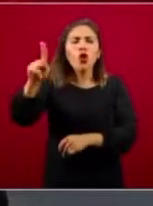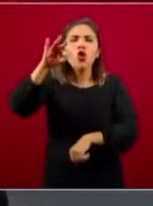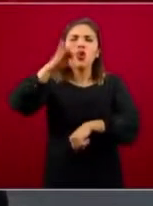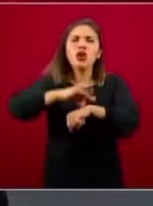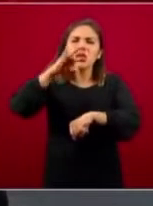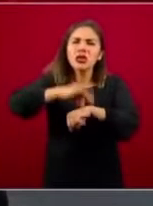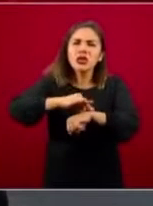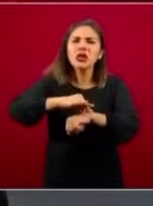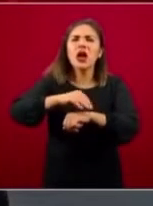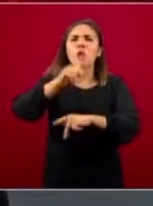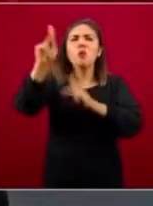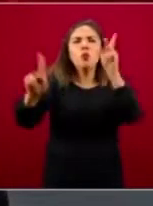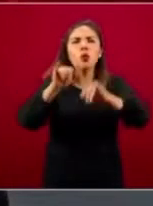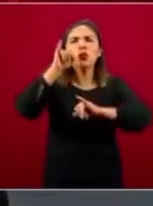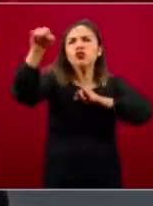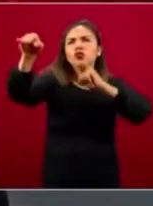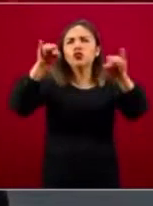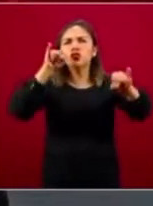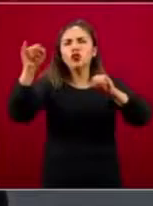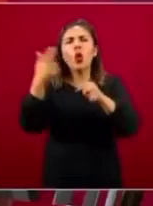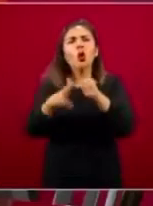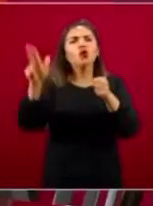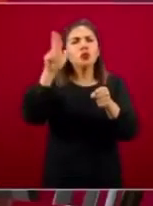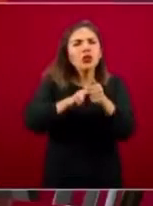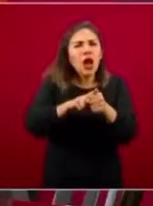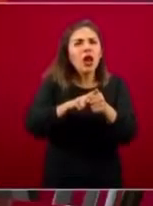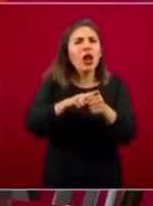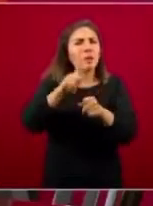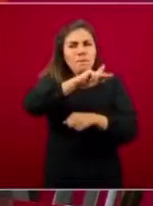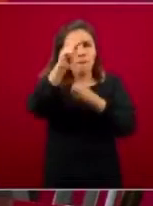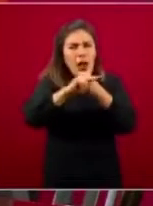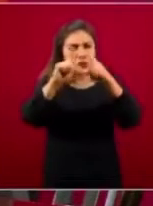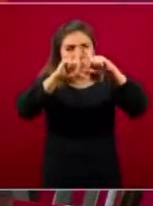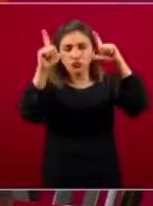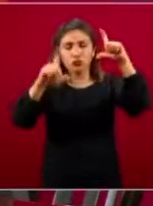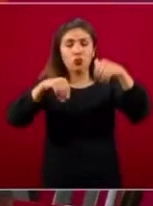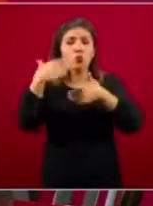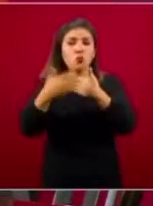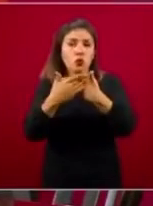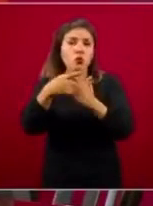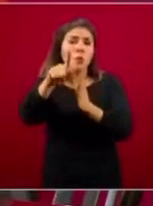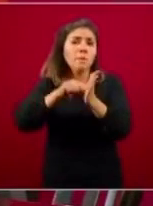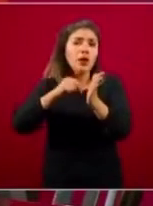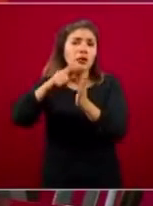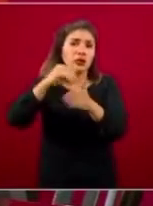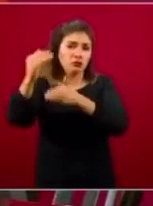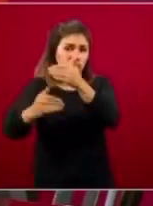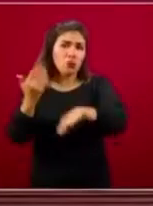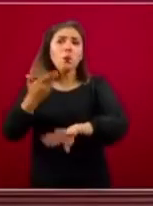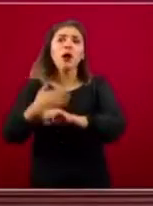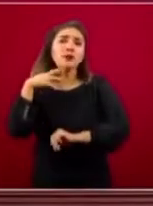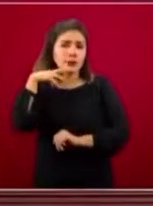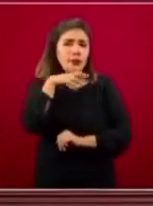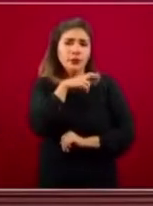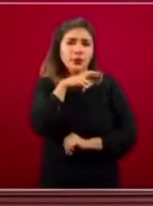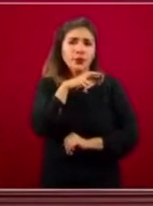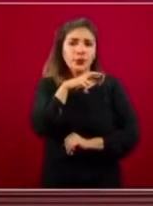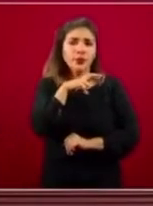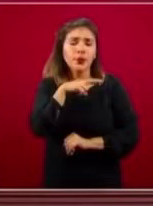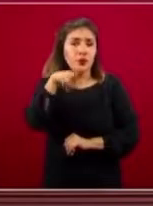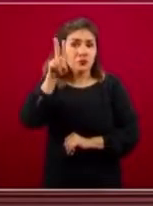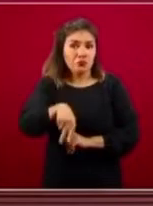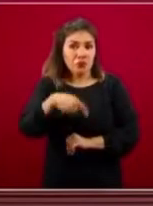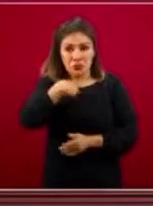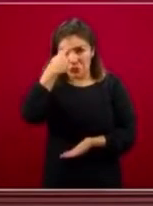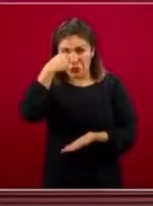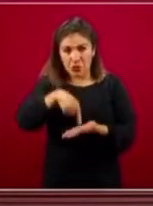rurales y todos los hospitales del país en los próximos meses muy rápidamente. En realidad yo